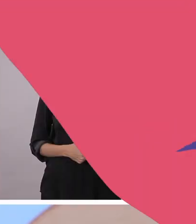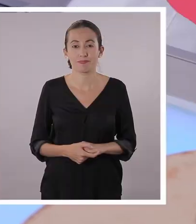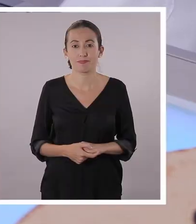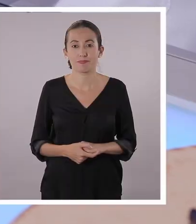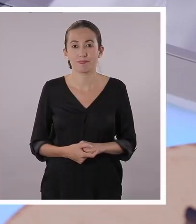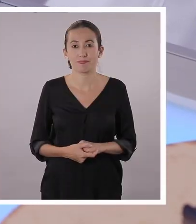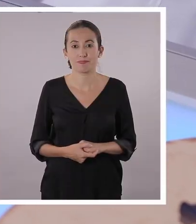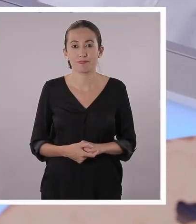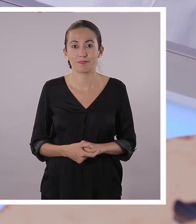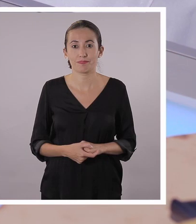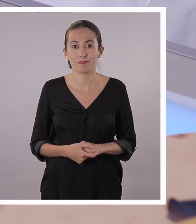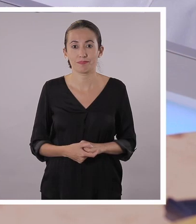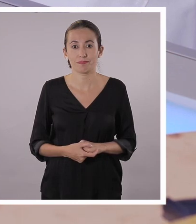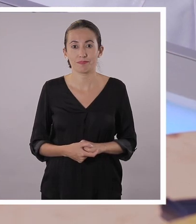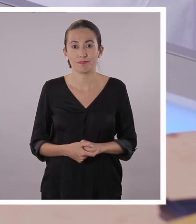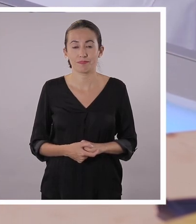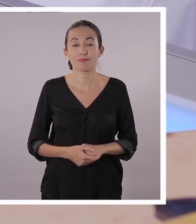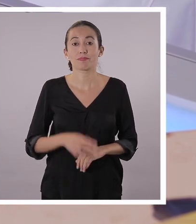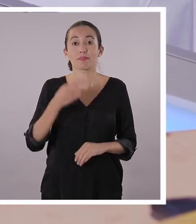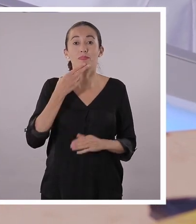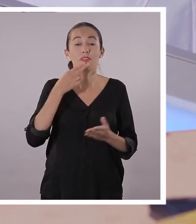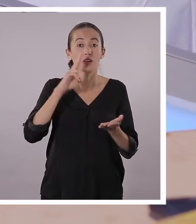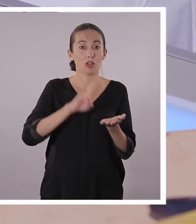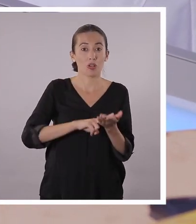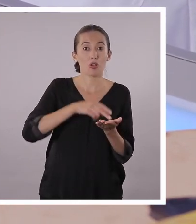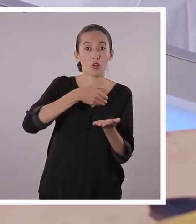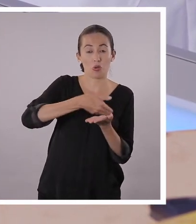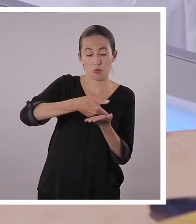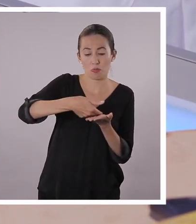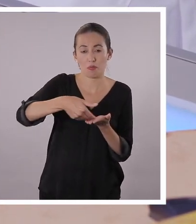Luego pegamos el filo con goma.